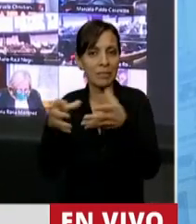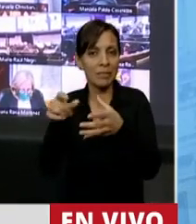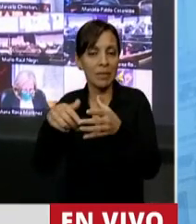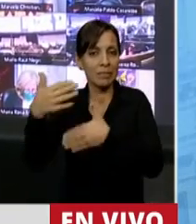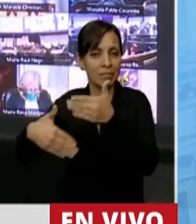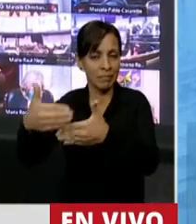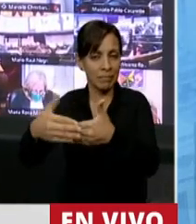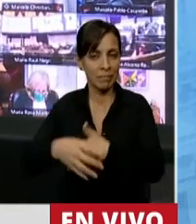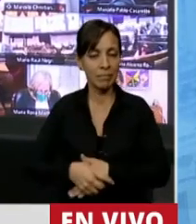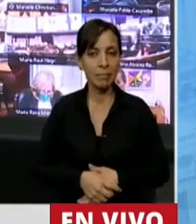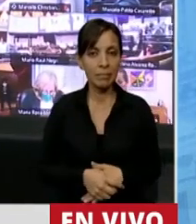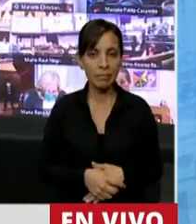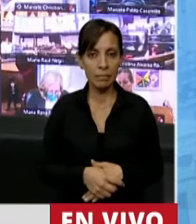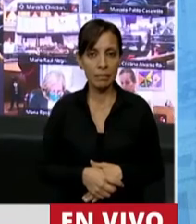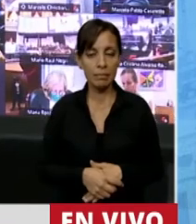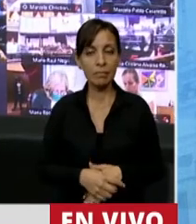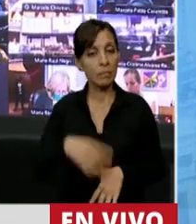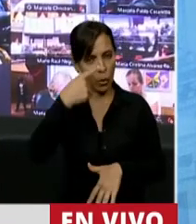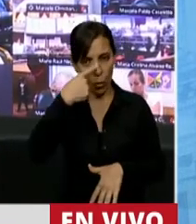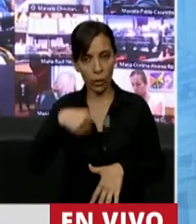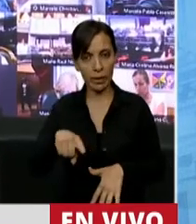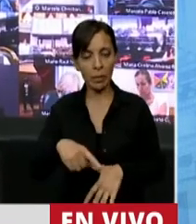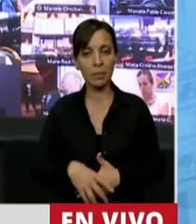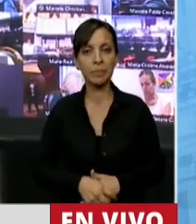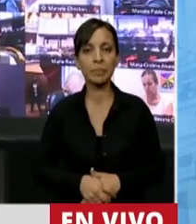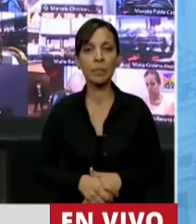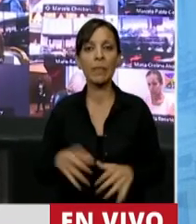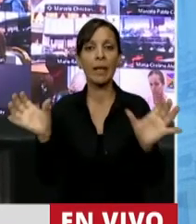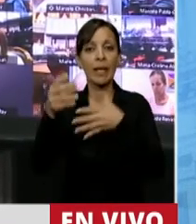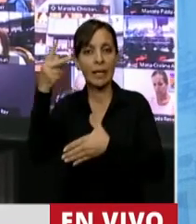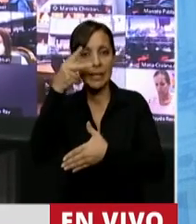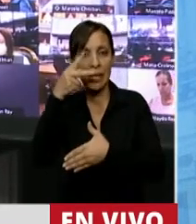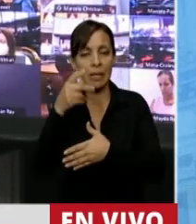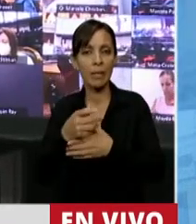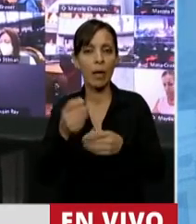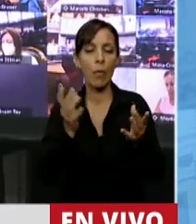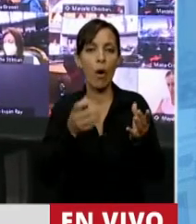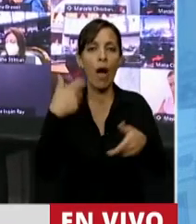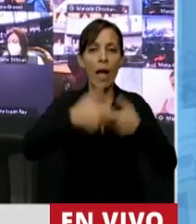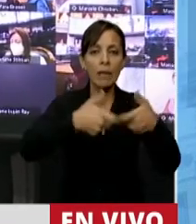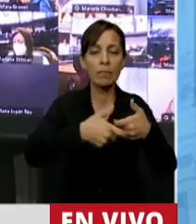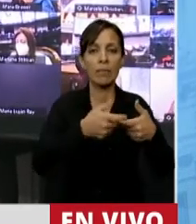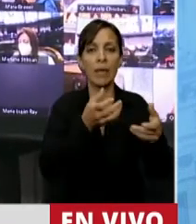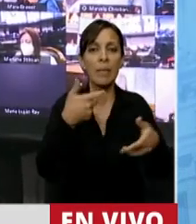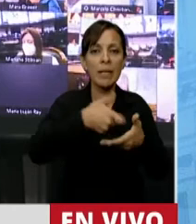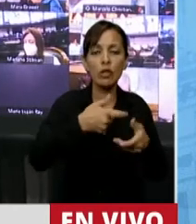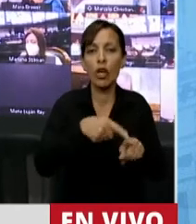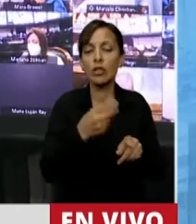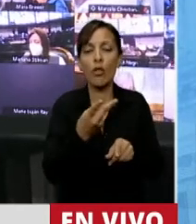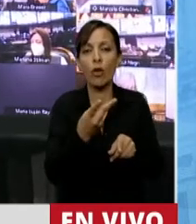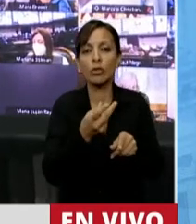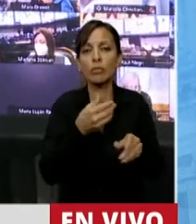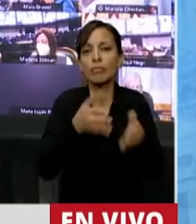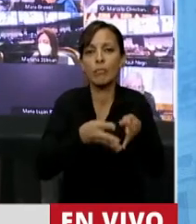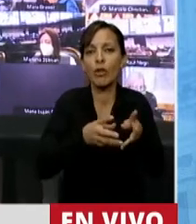extraño progresismo. Cierro ya, señor Presidente, el kizerismo desalienta la educación y la inversión que son los dos grandes motores del